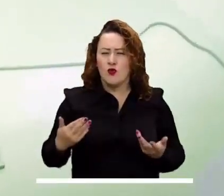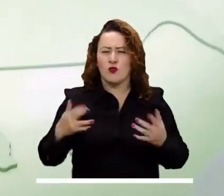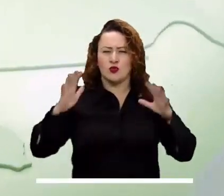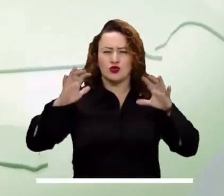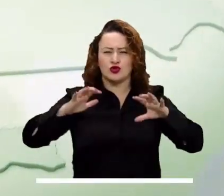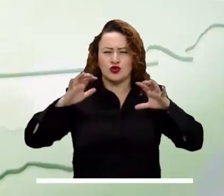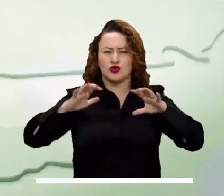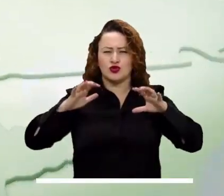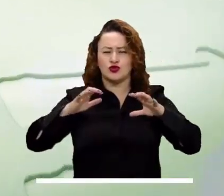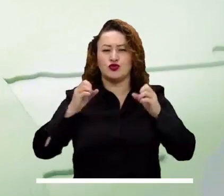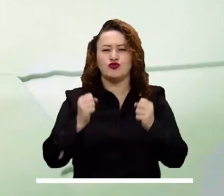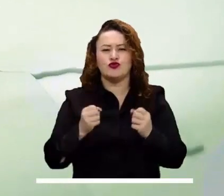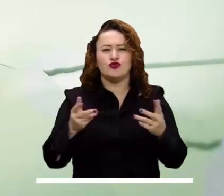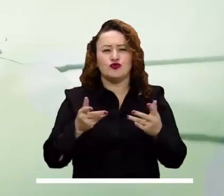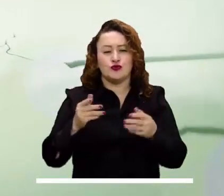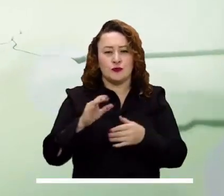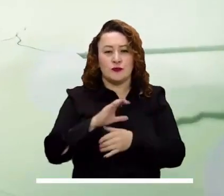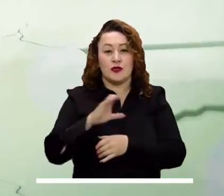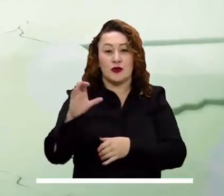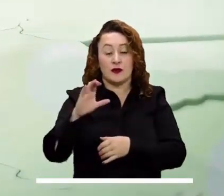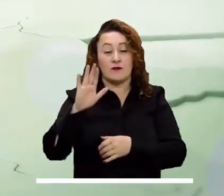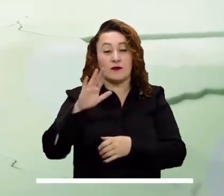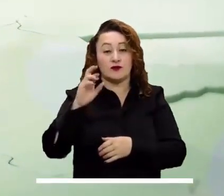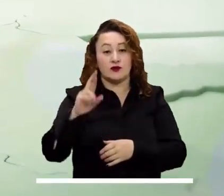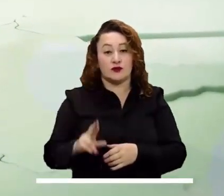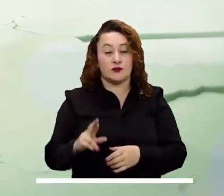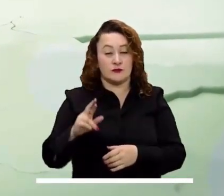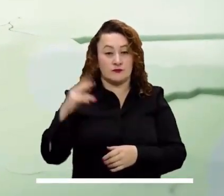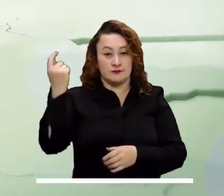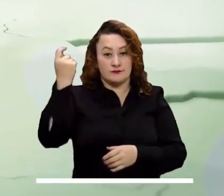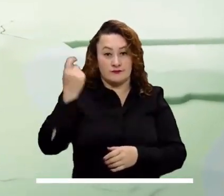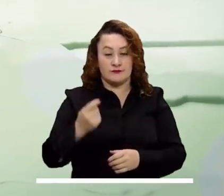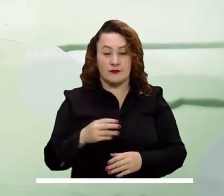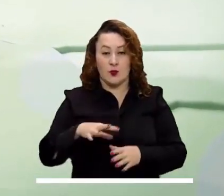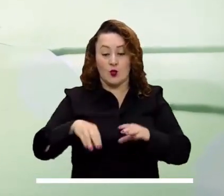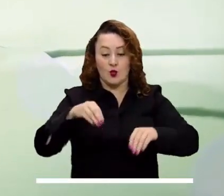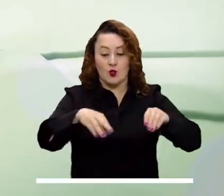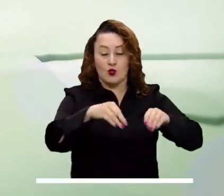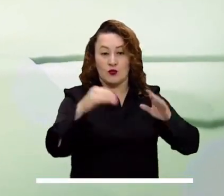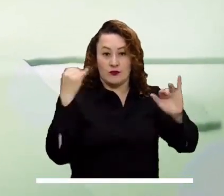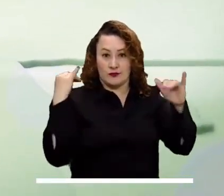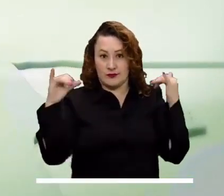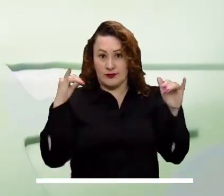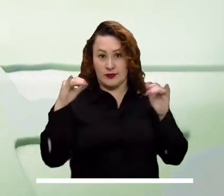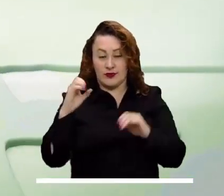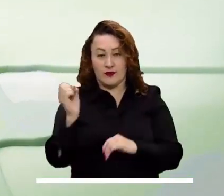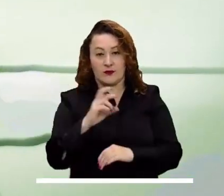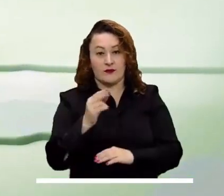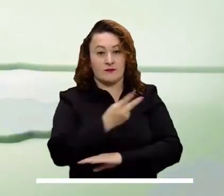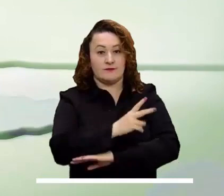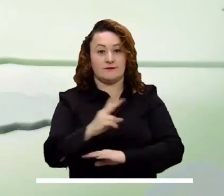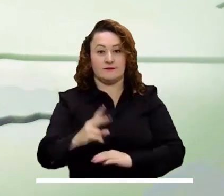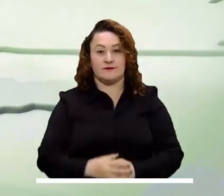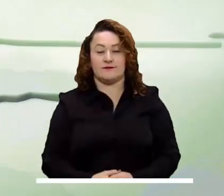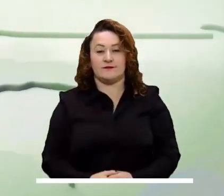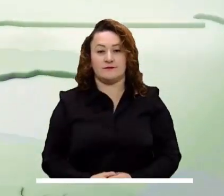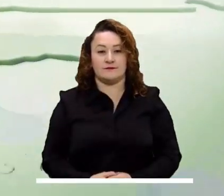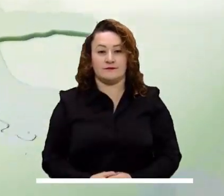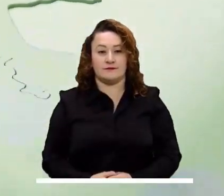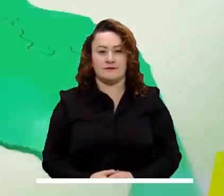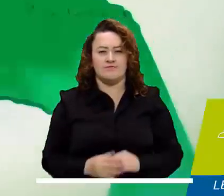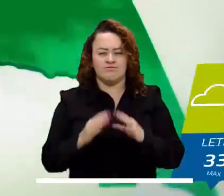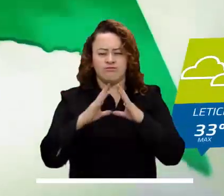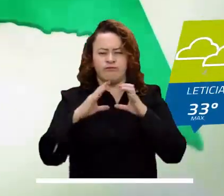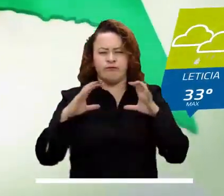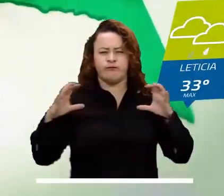donde las precipitaciones se experimentarían en el Caribe y en el sur de Meta, el pie de monte de Casanare y el oriente de Bichada.